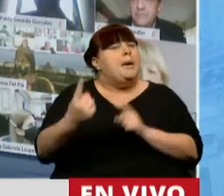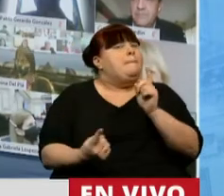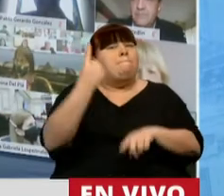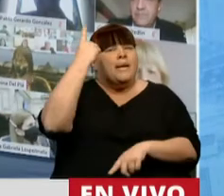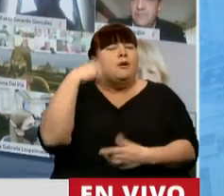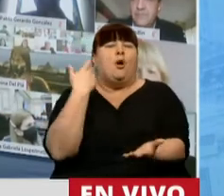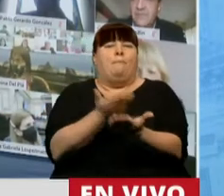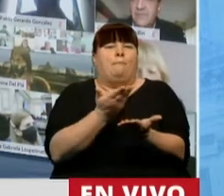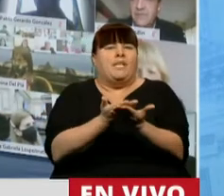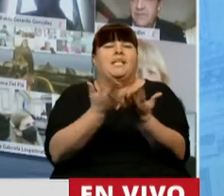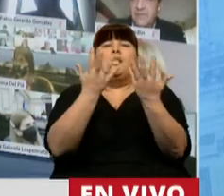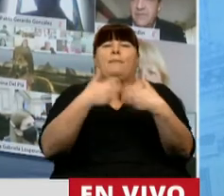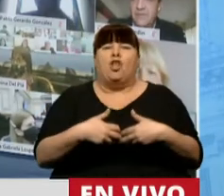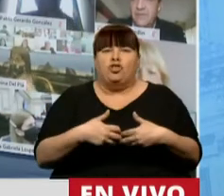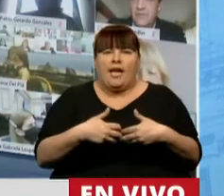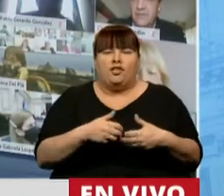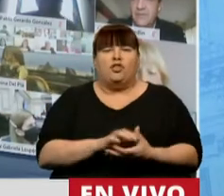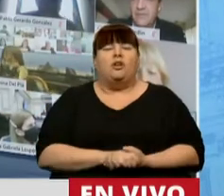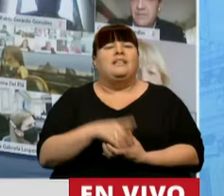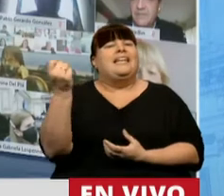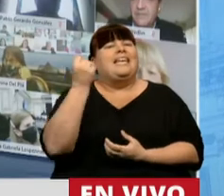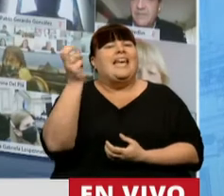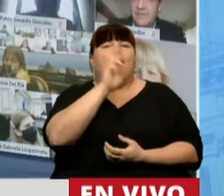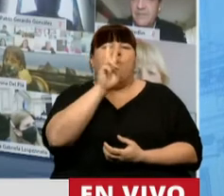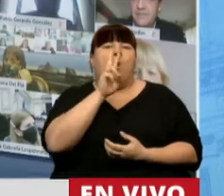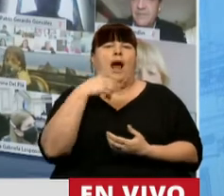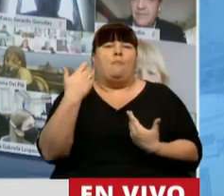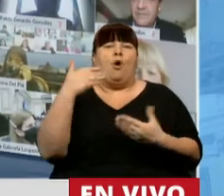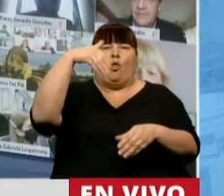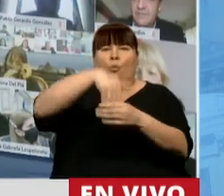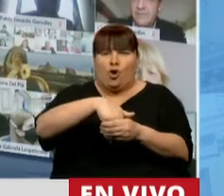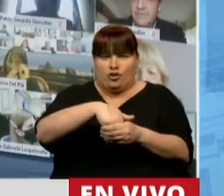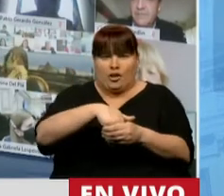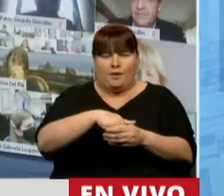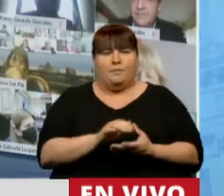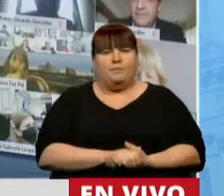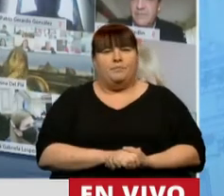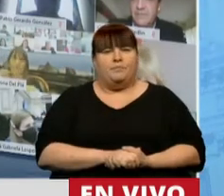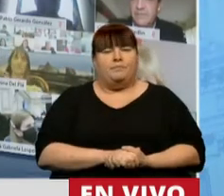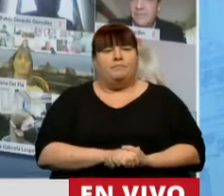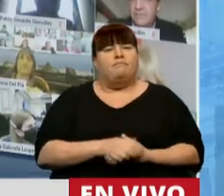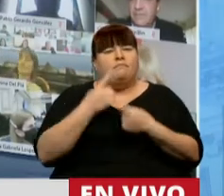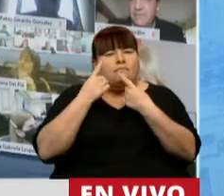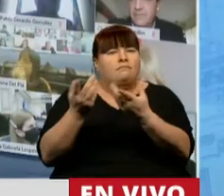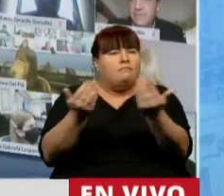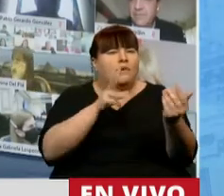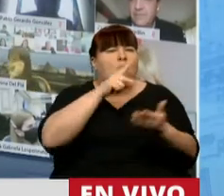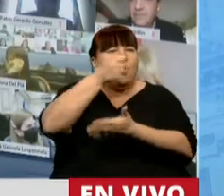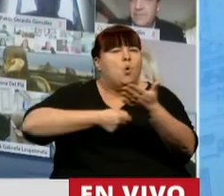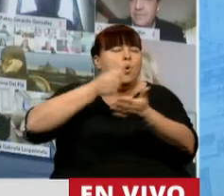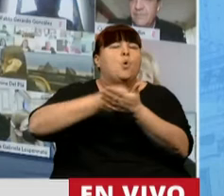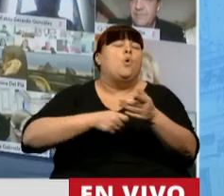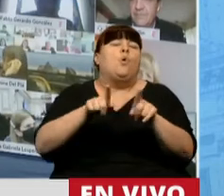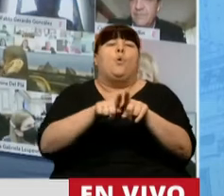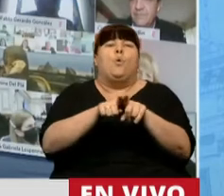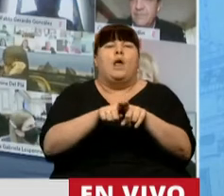primero que presentó un proyecto buscando que las mujeres pudiéramos votar en la escucha de aquellas luchadoras